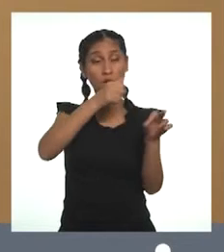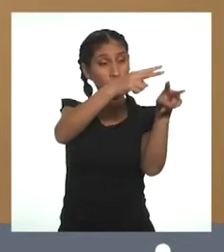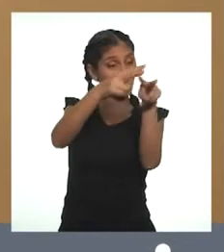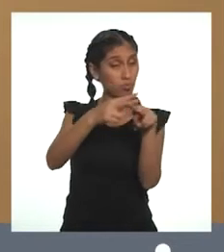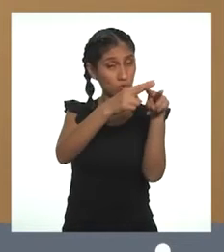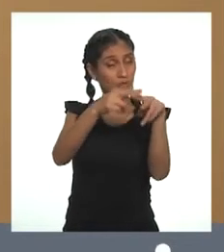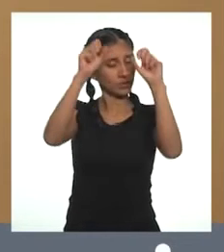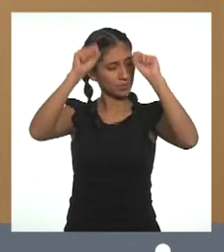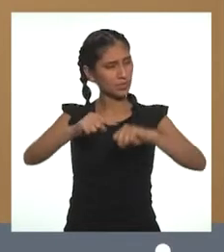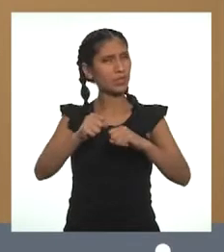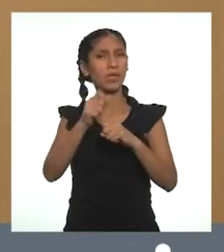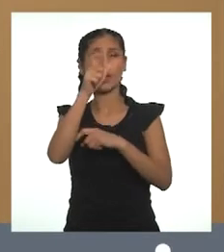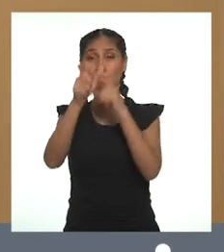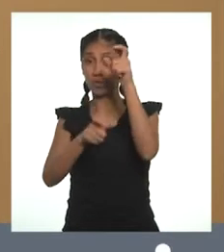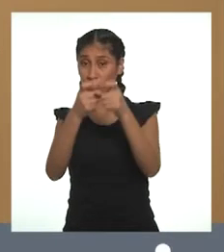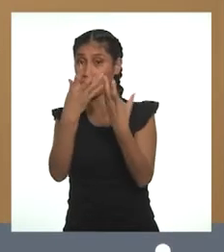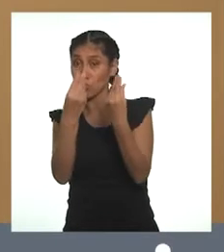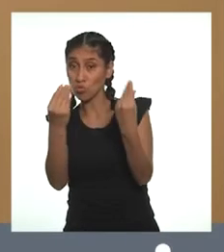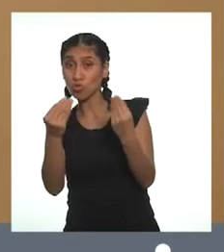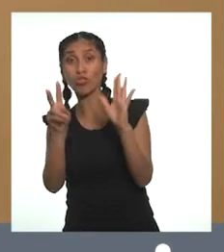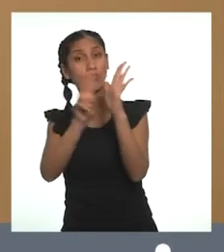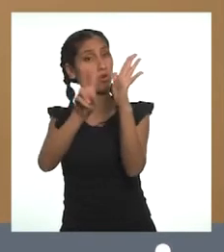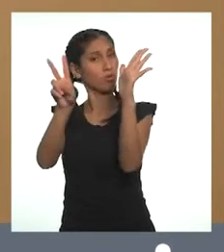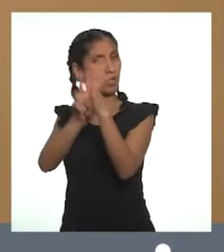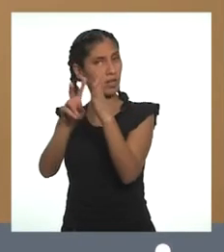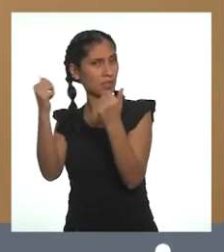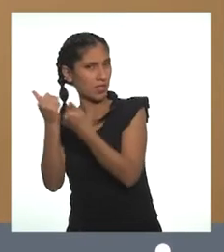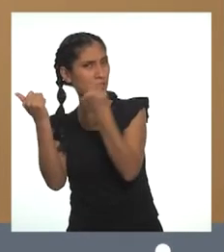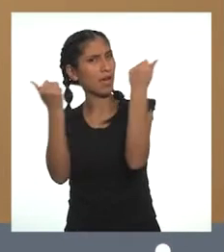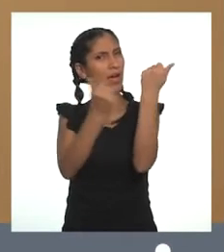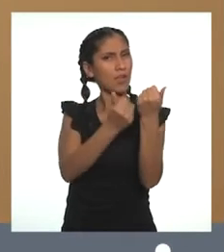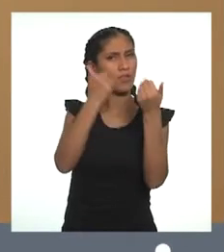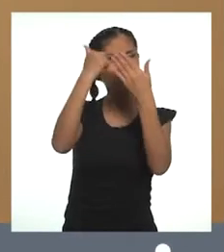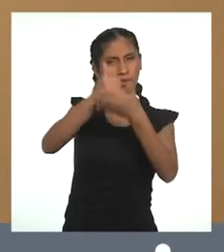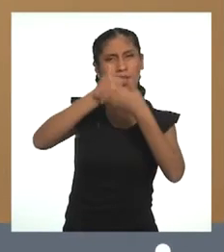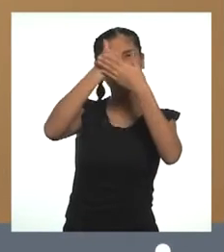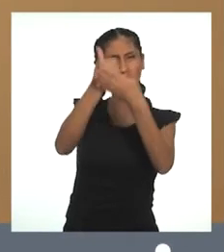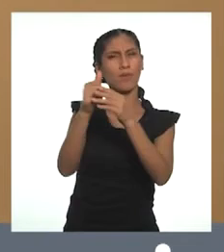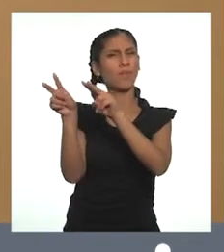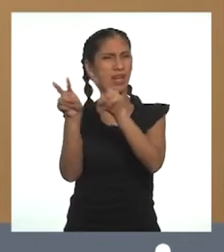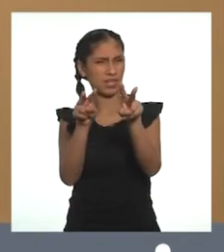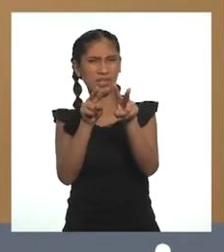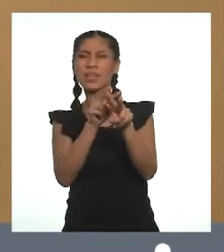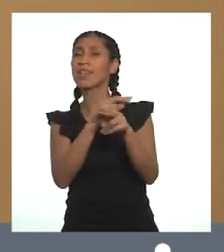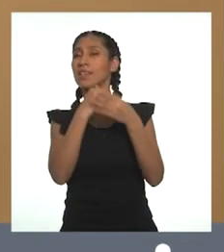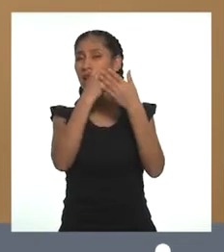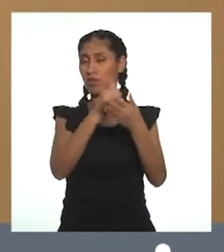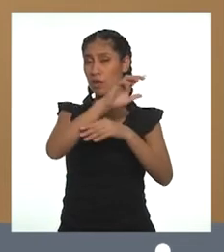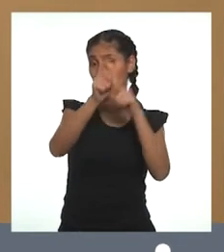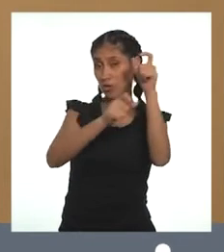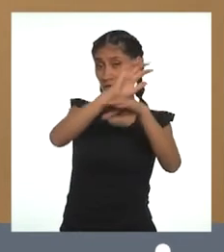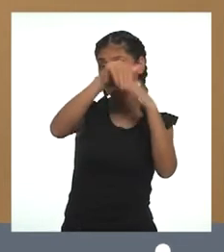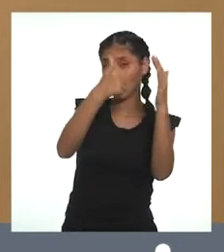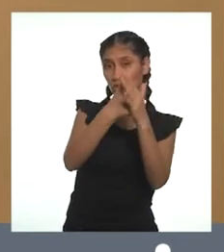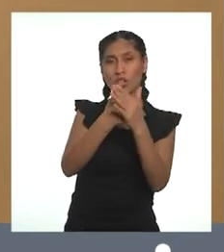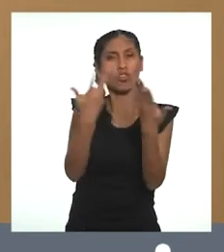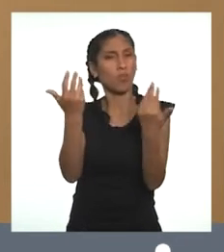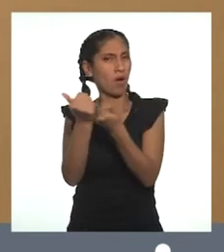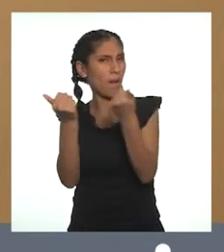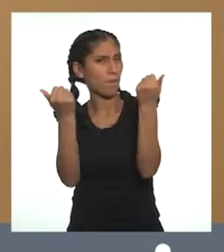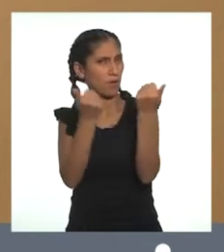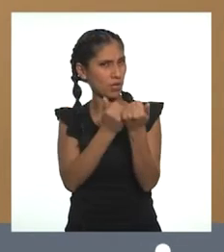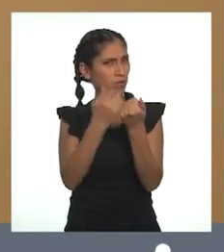Existen muchos voluntarios, todos ellos ayudando en la búsqueda del bienestar de todas y todos,